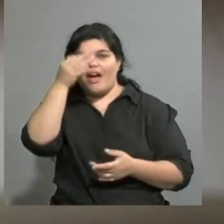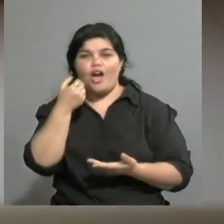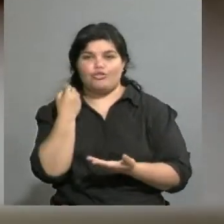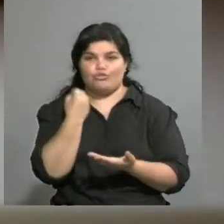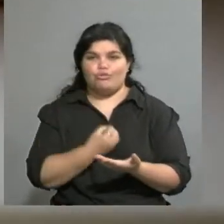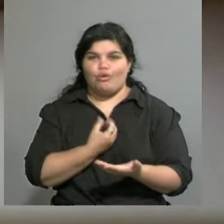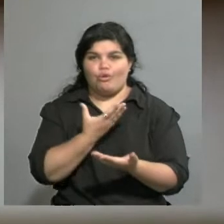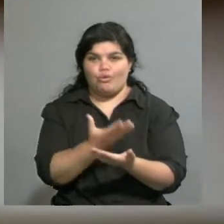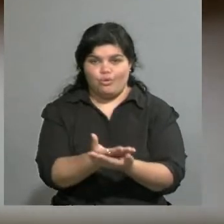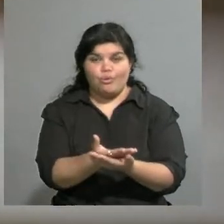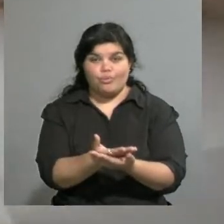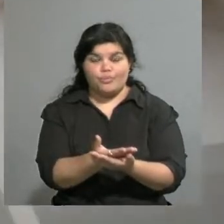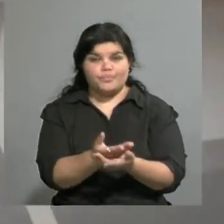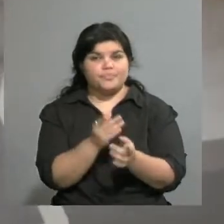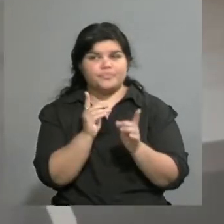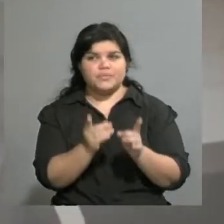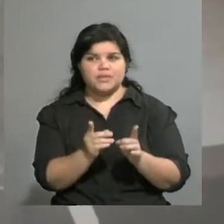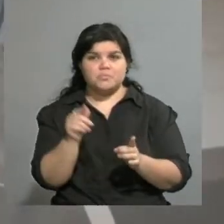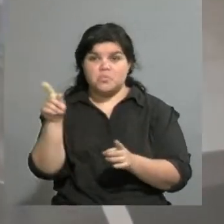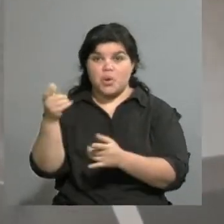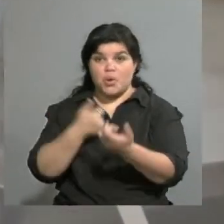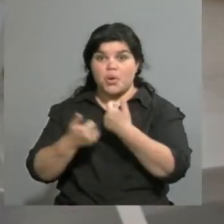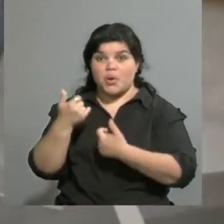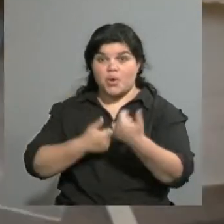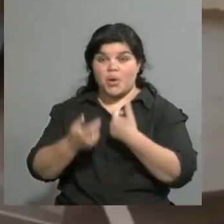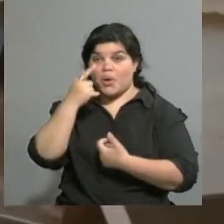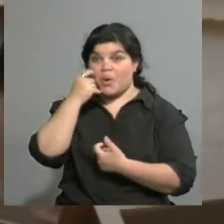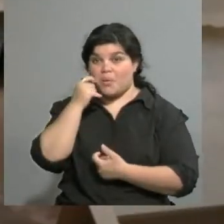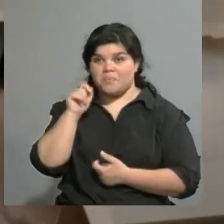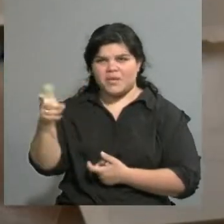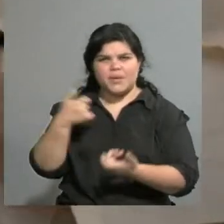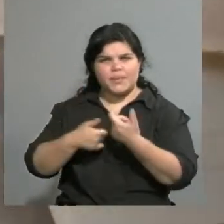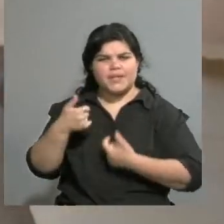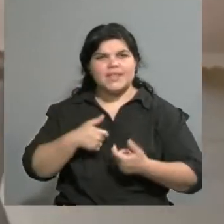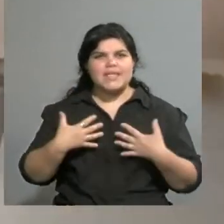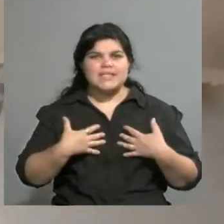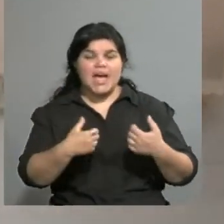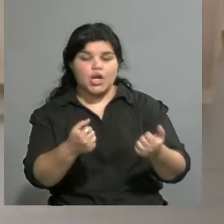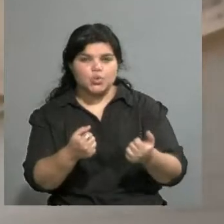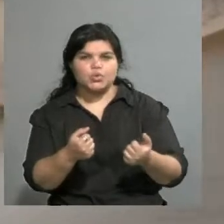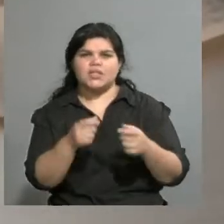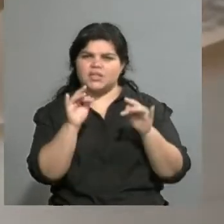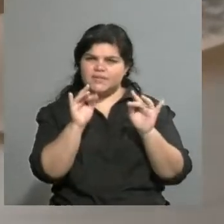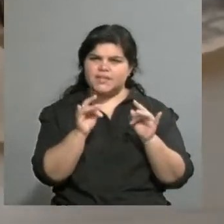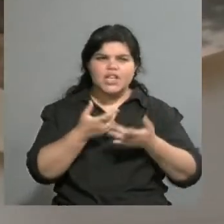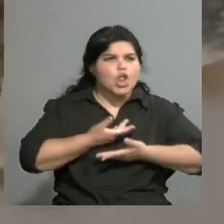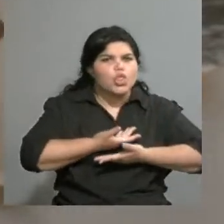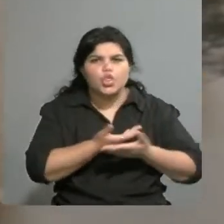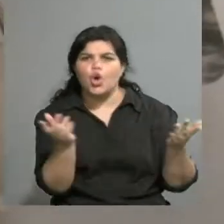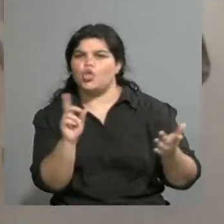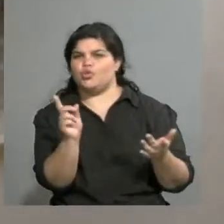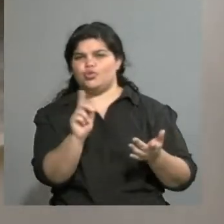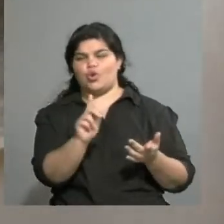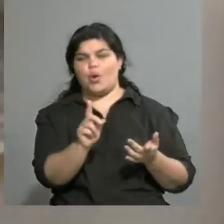una problemática de salud compleja, que no todos hemos atravesado, pero sí quizás